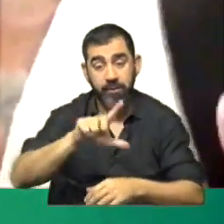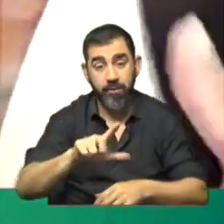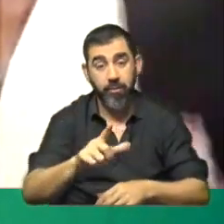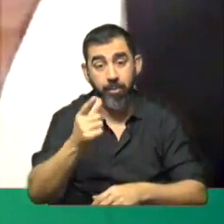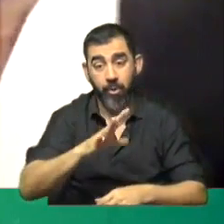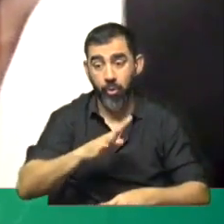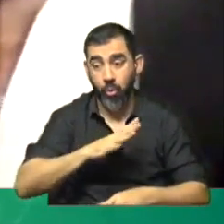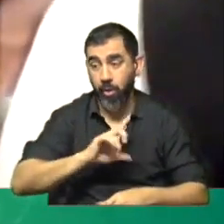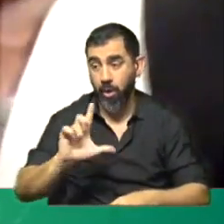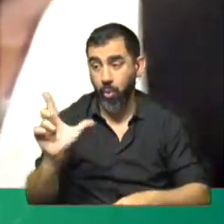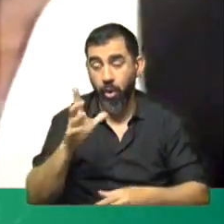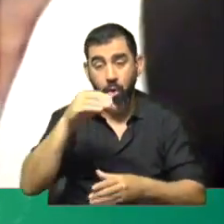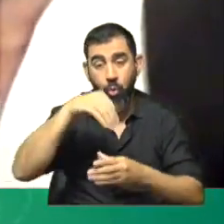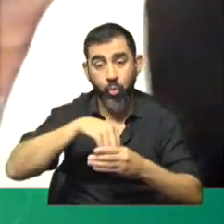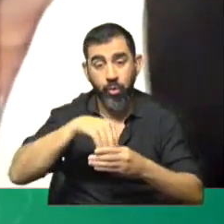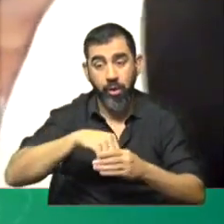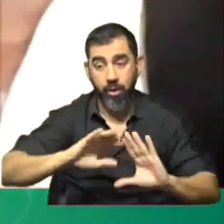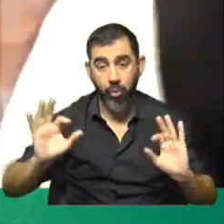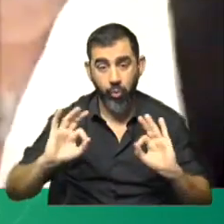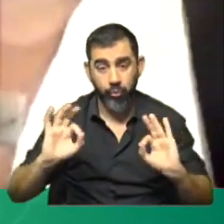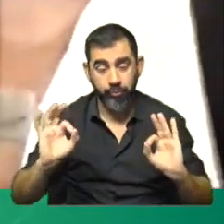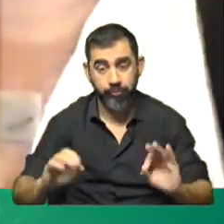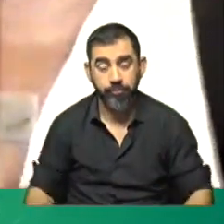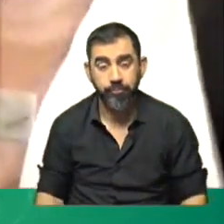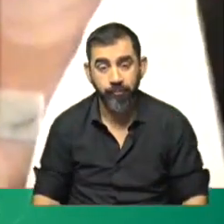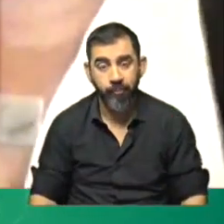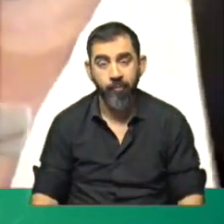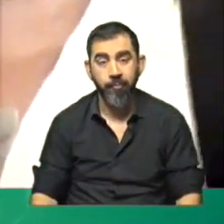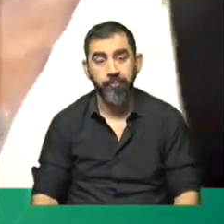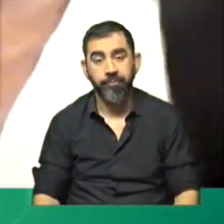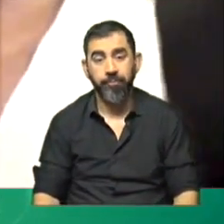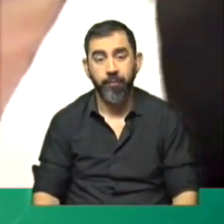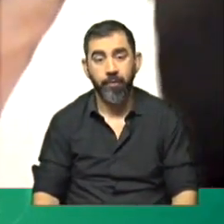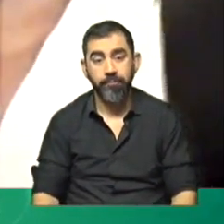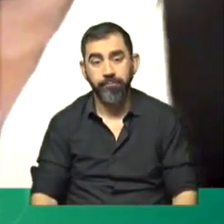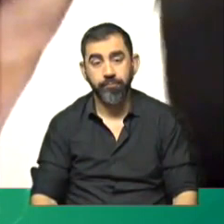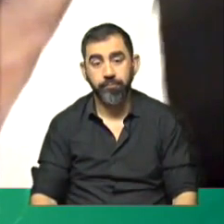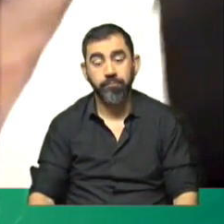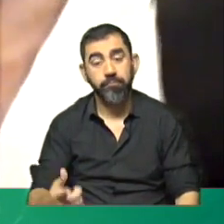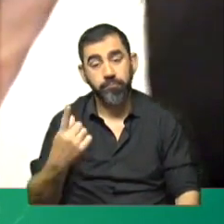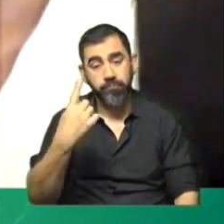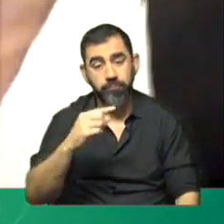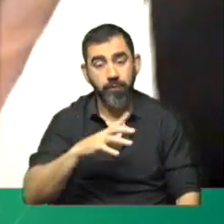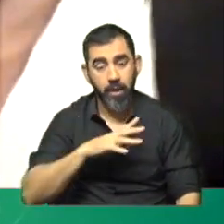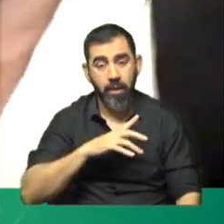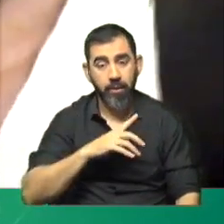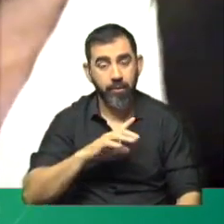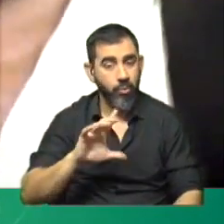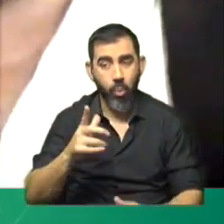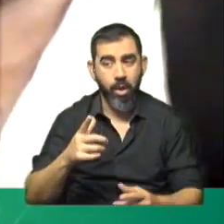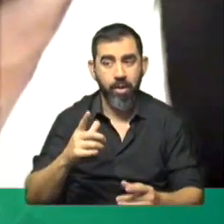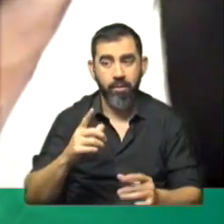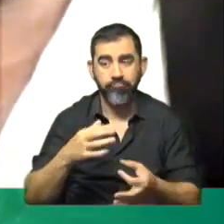todavía no están los contenidos definidos. Entonces, nos parece que de alguna manera hay cierto nivel de improvisación,